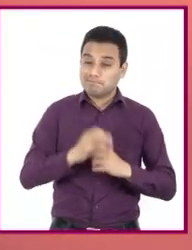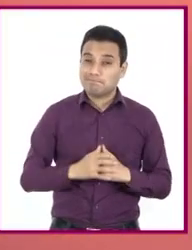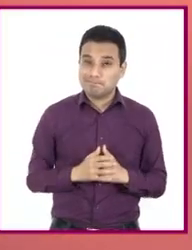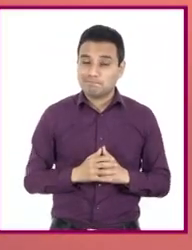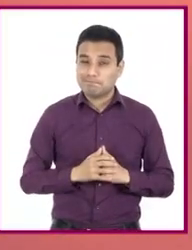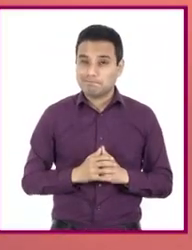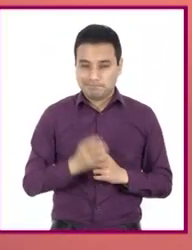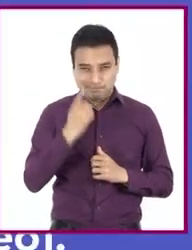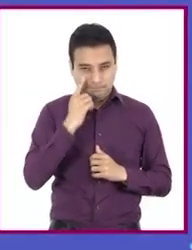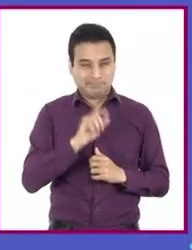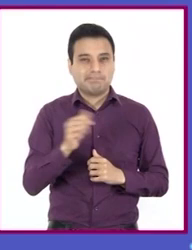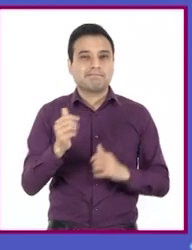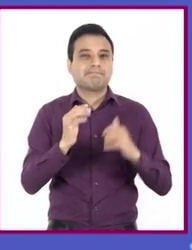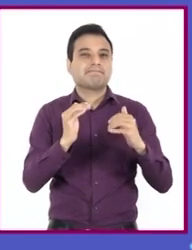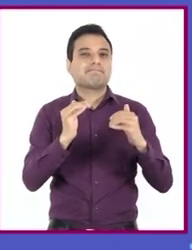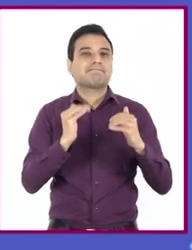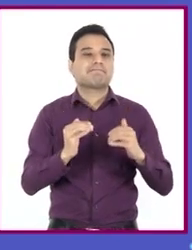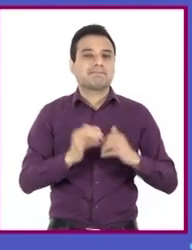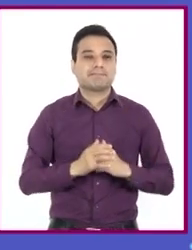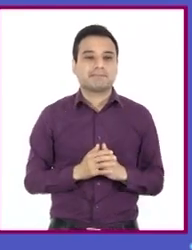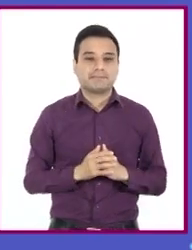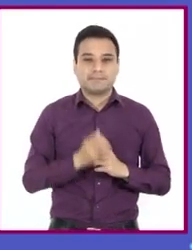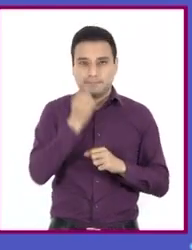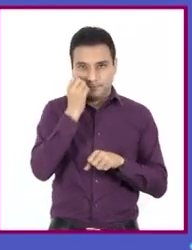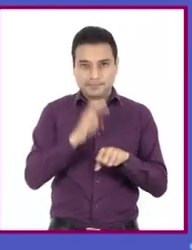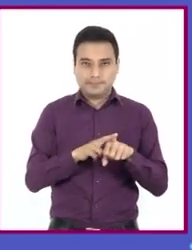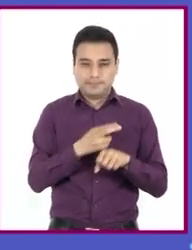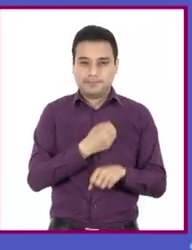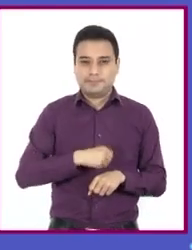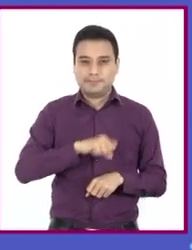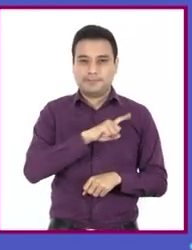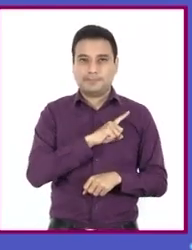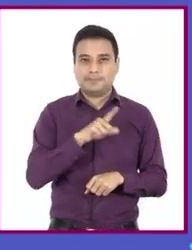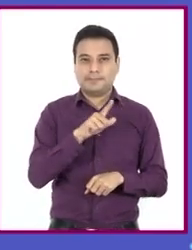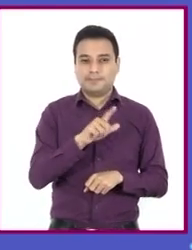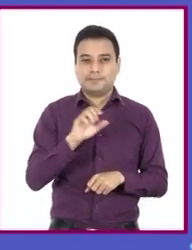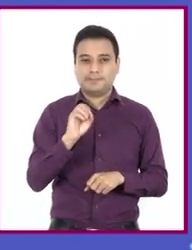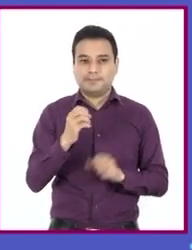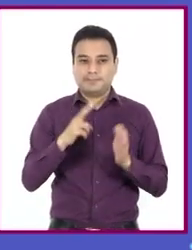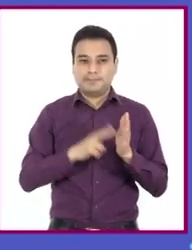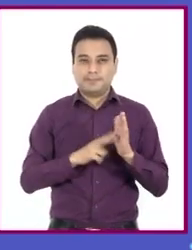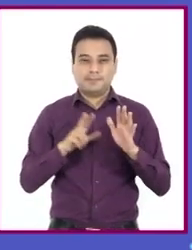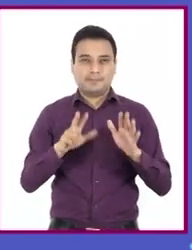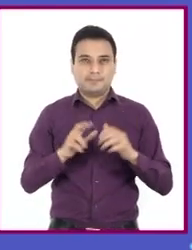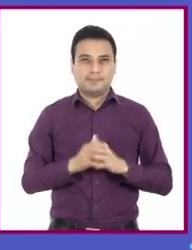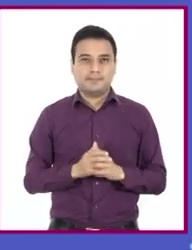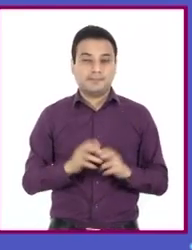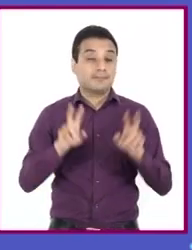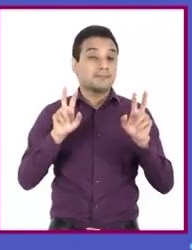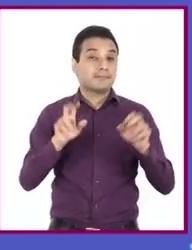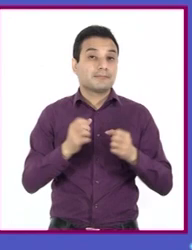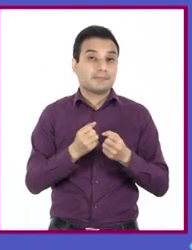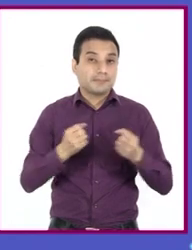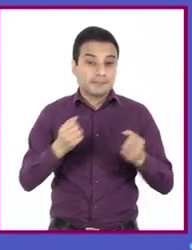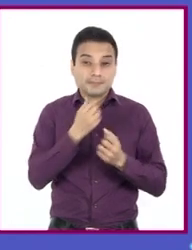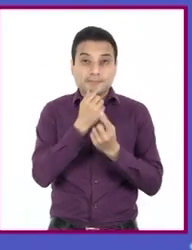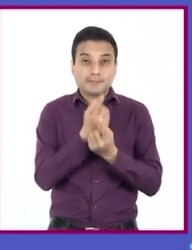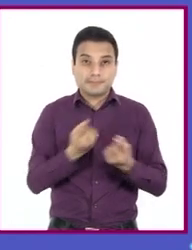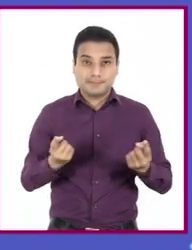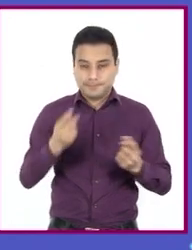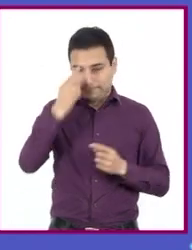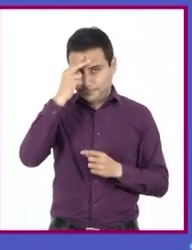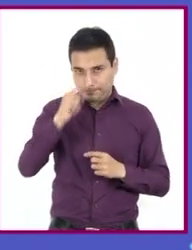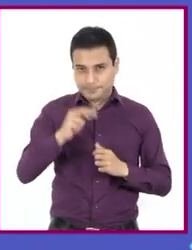Vamos con la última. Secretaría de Salud, 17 de octubre de 2018. Obesidad infantil en